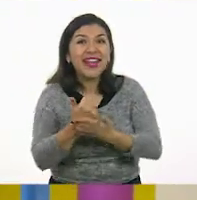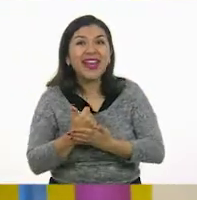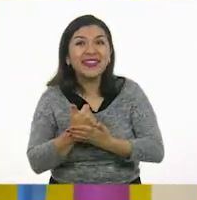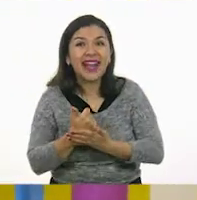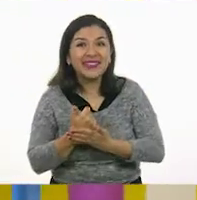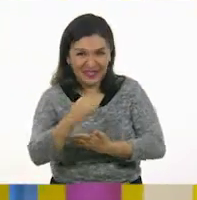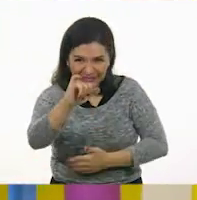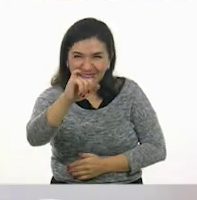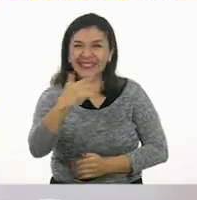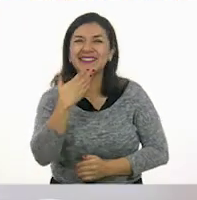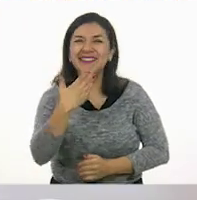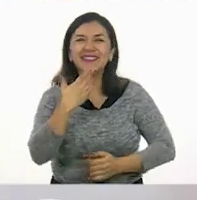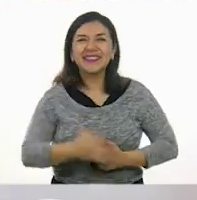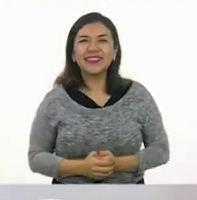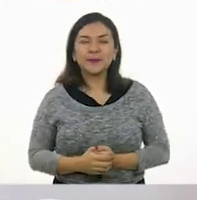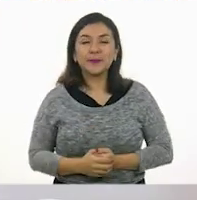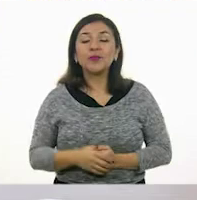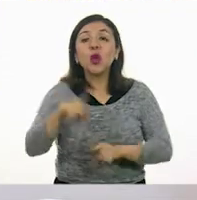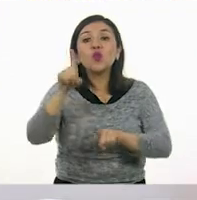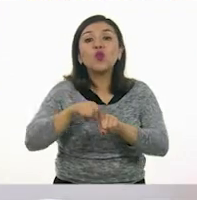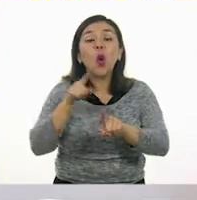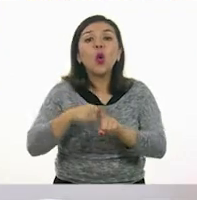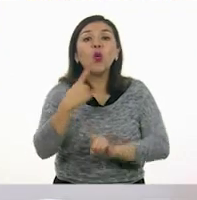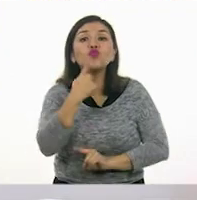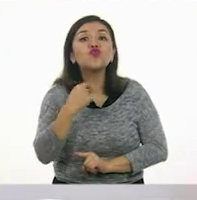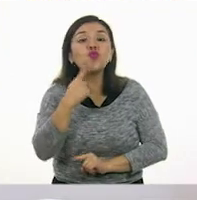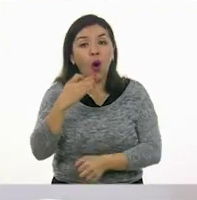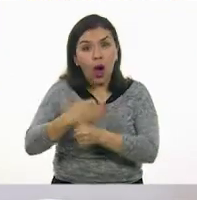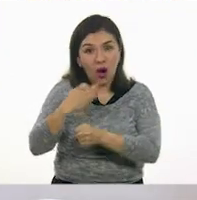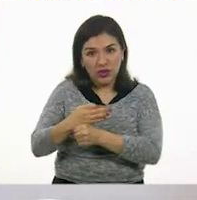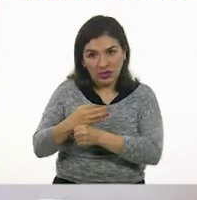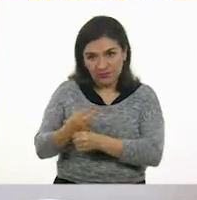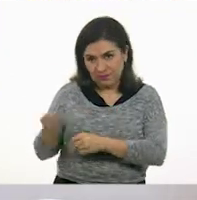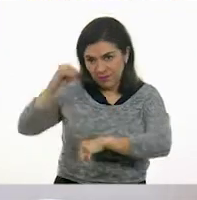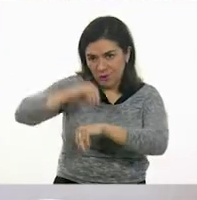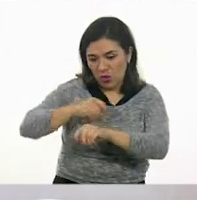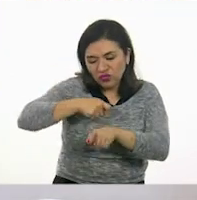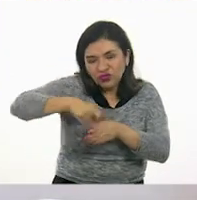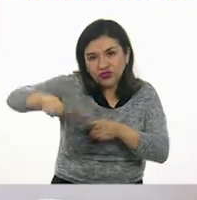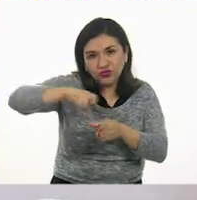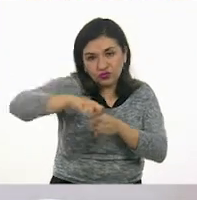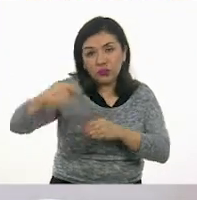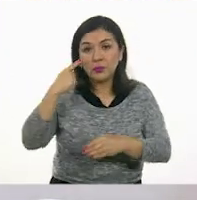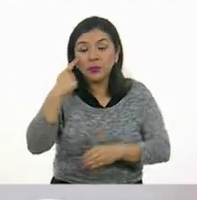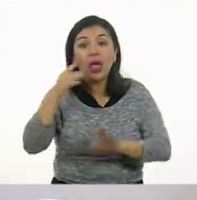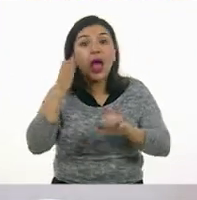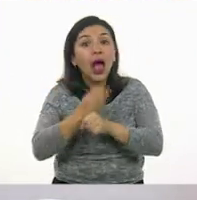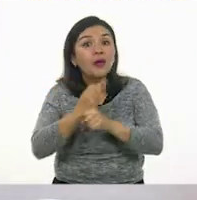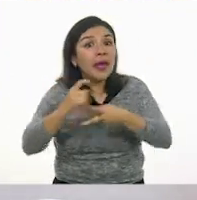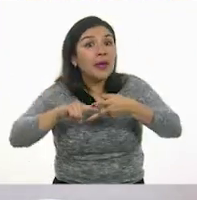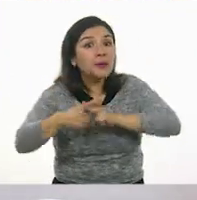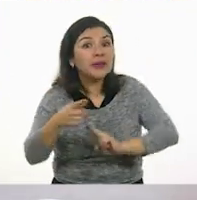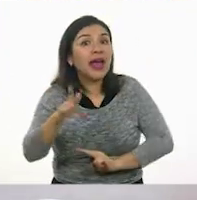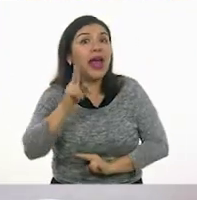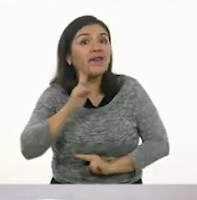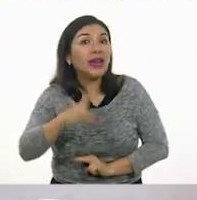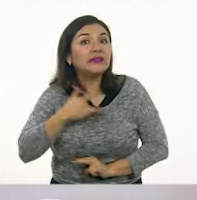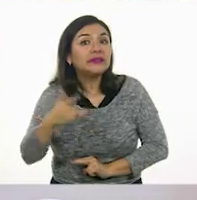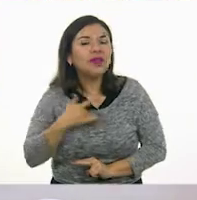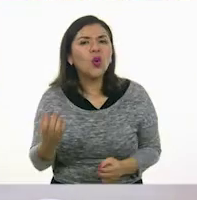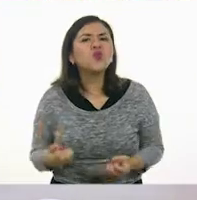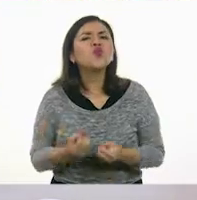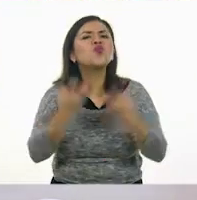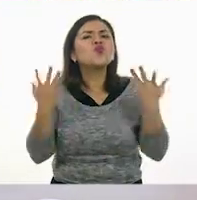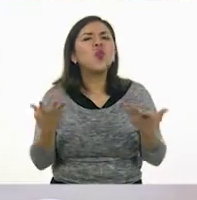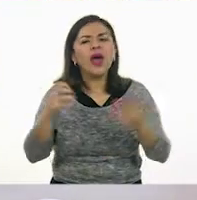Venga. Te van a ayudar. Con color rojo. Con color rojo, perfecto. Así que vamos a descubrir cuál es el